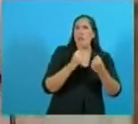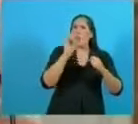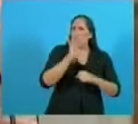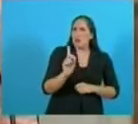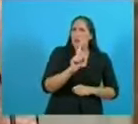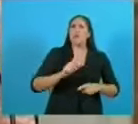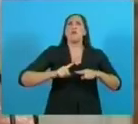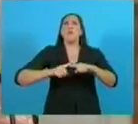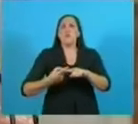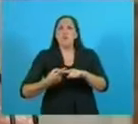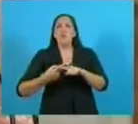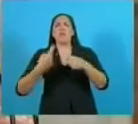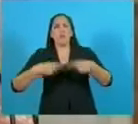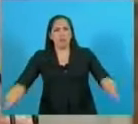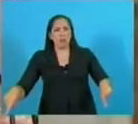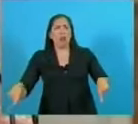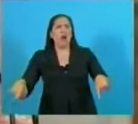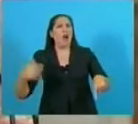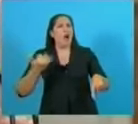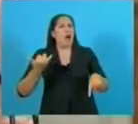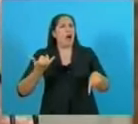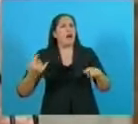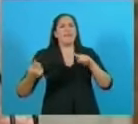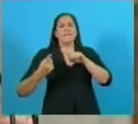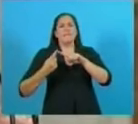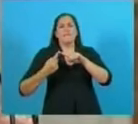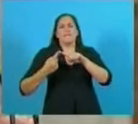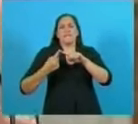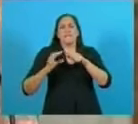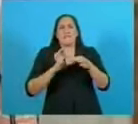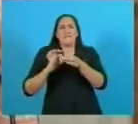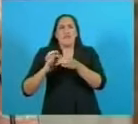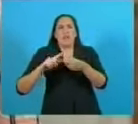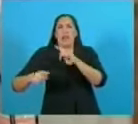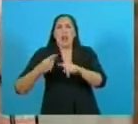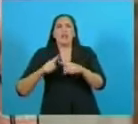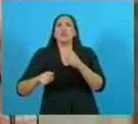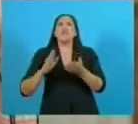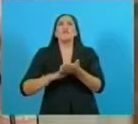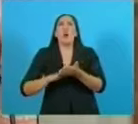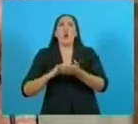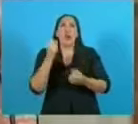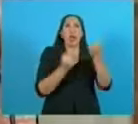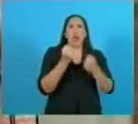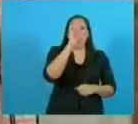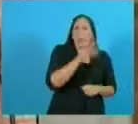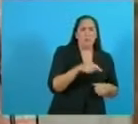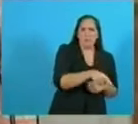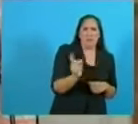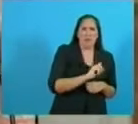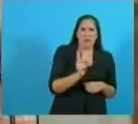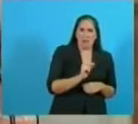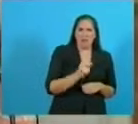algo que está íntimamente vinculado e íntimamente relacionado. No es la economía, es la